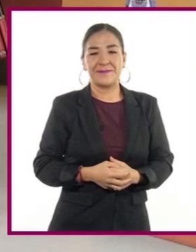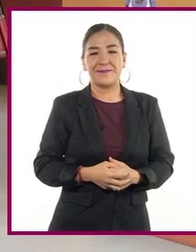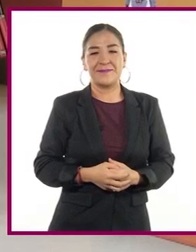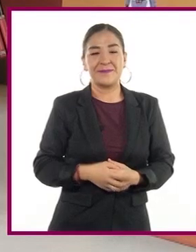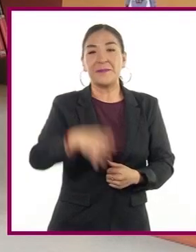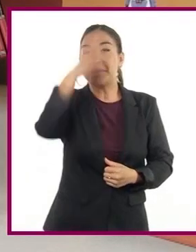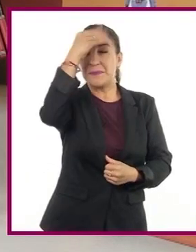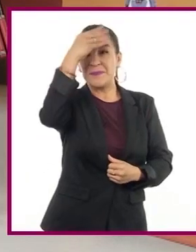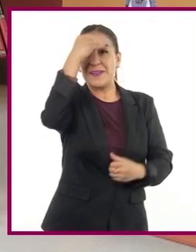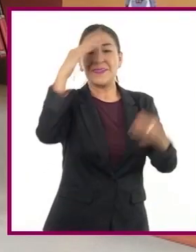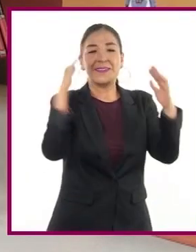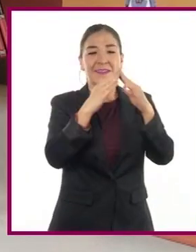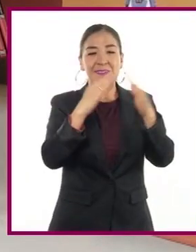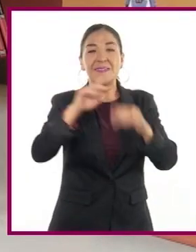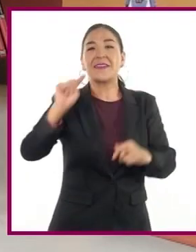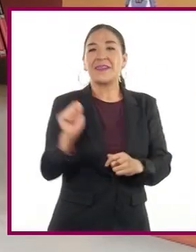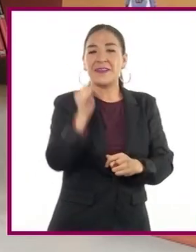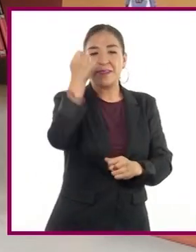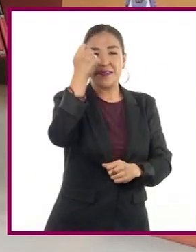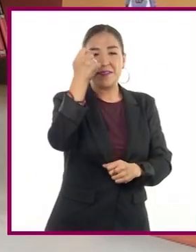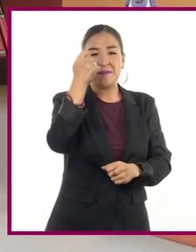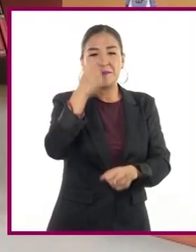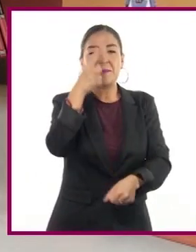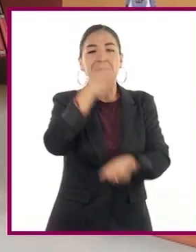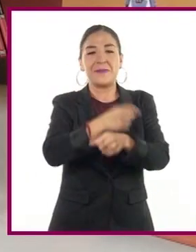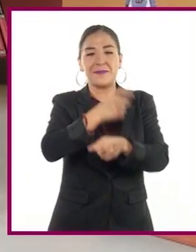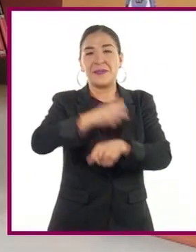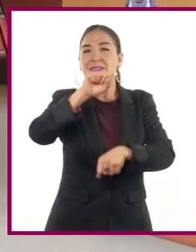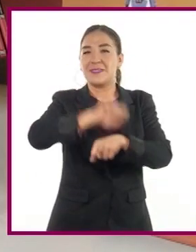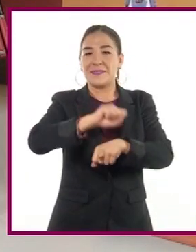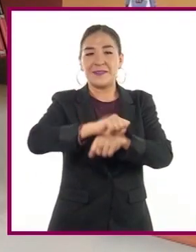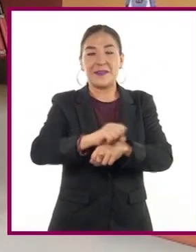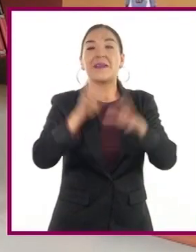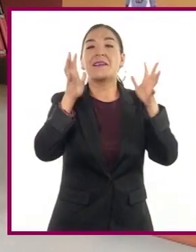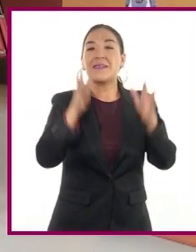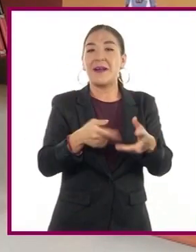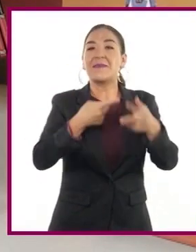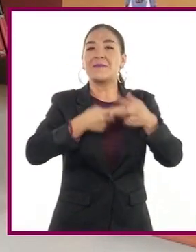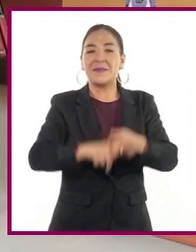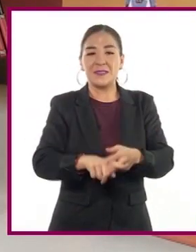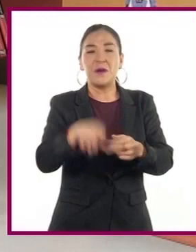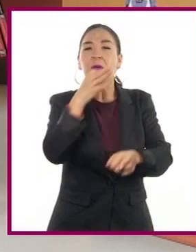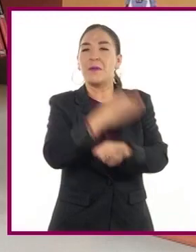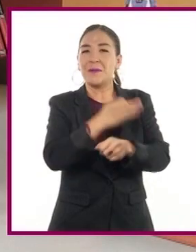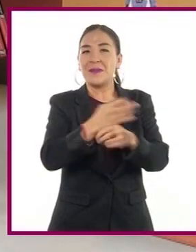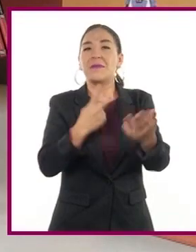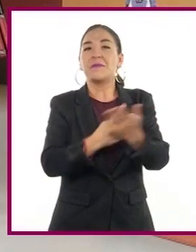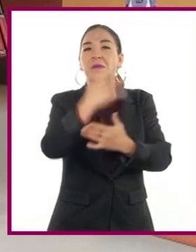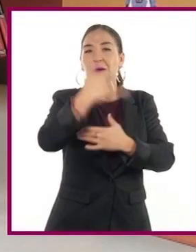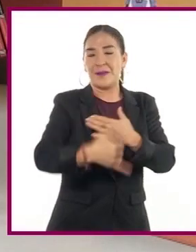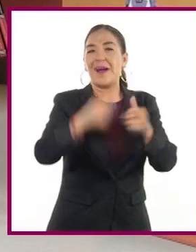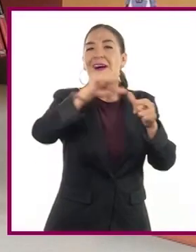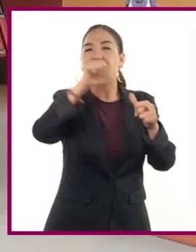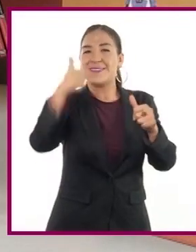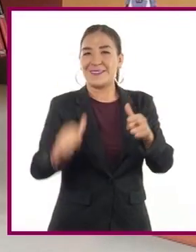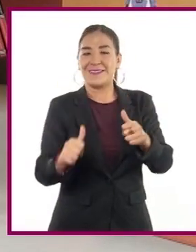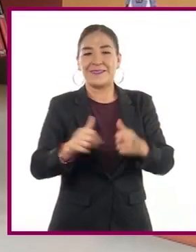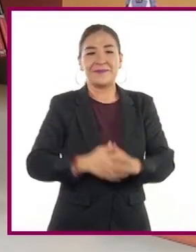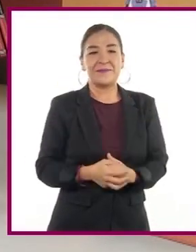¡Aprende en casa! ¡Tecnología primer grado! ¡Comencemos nuestro proyecto artesanal!